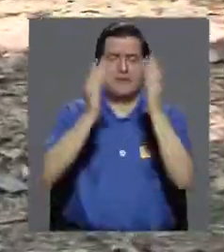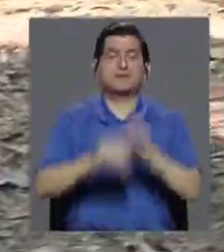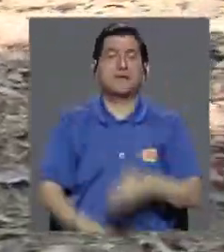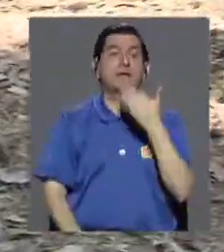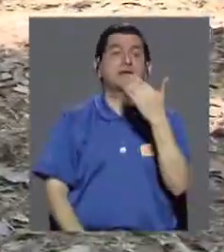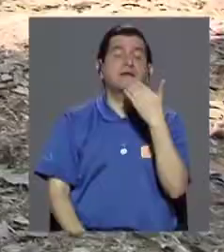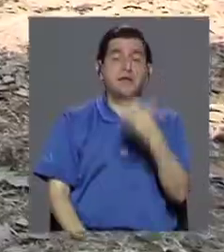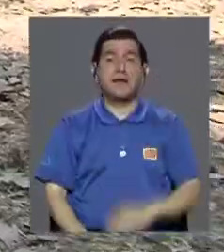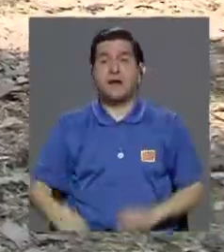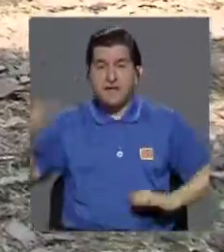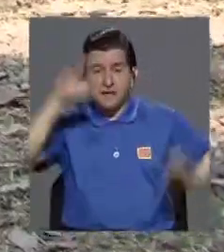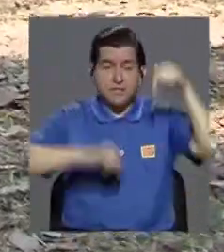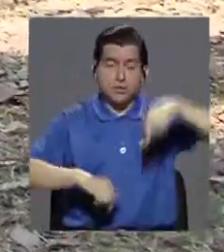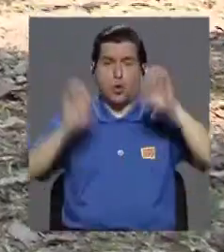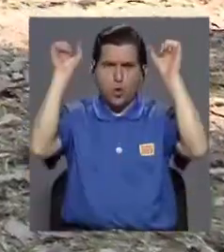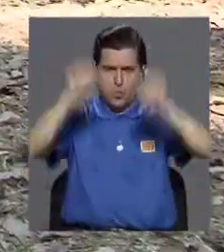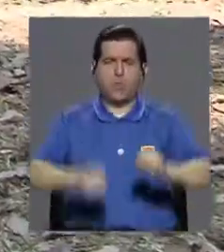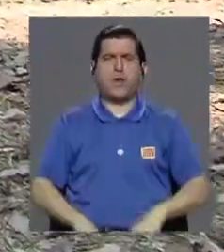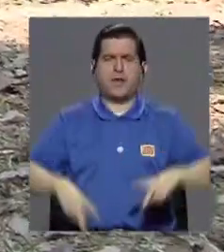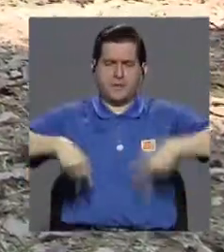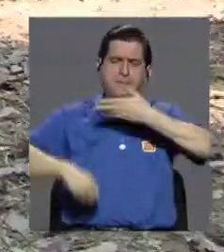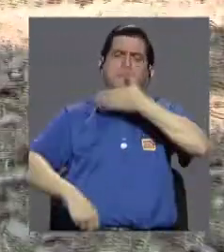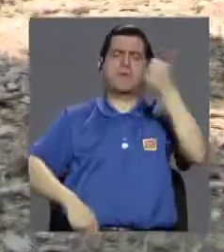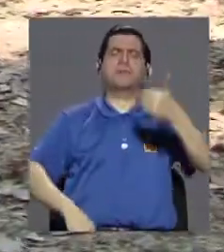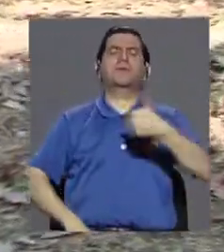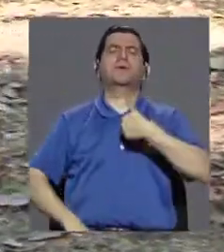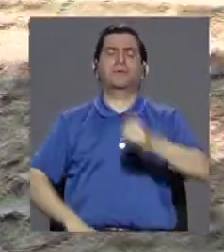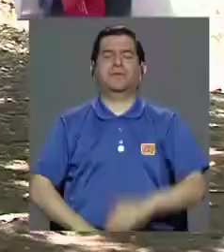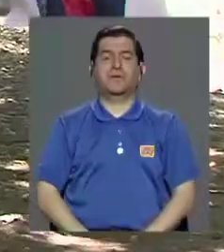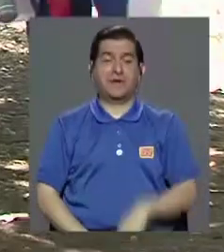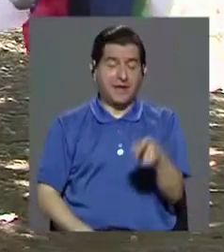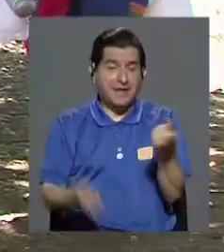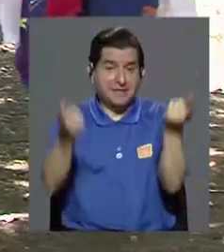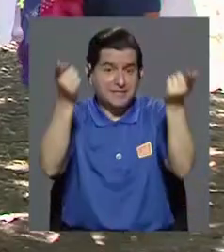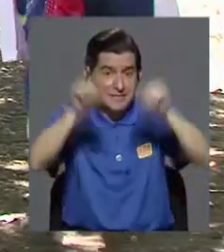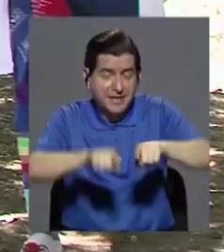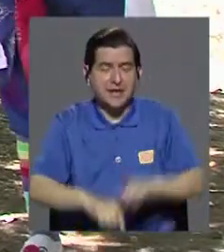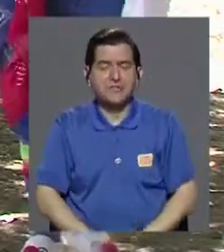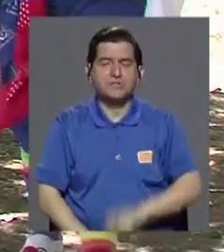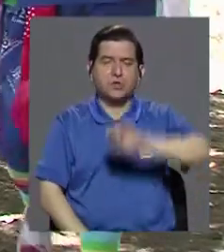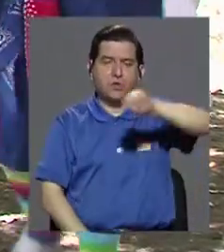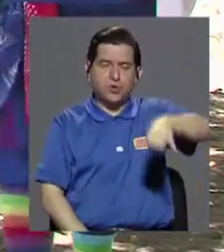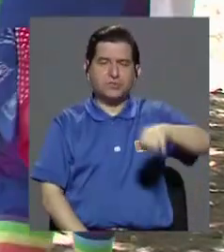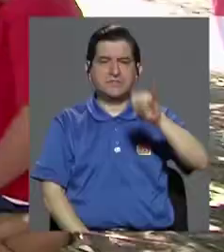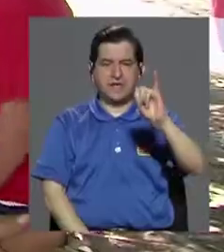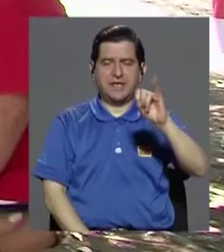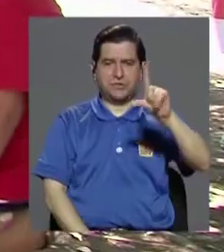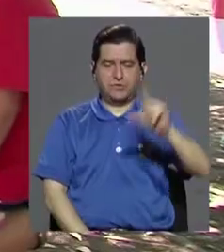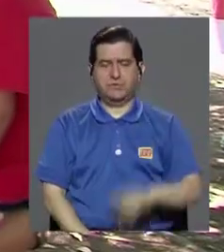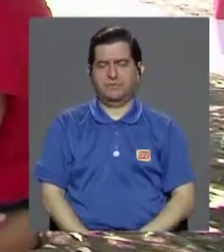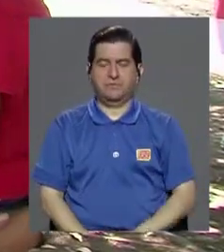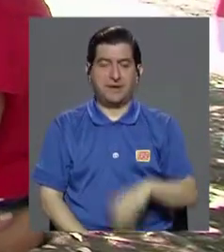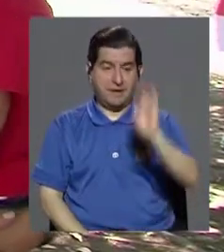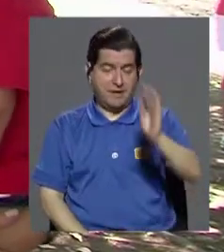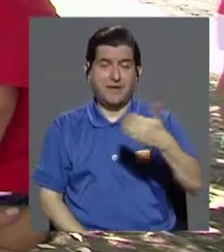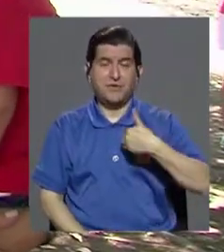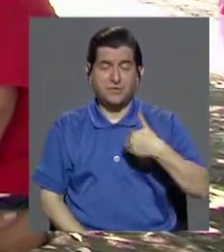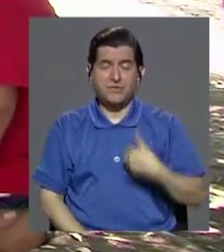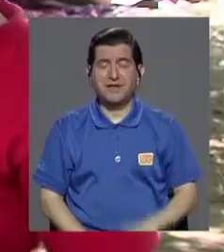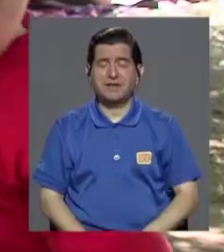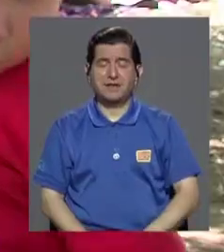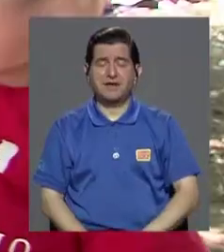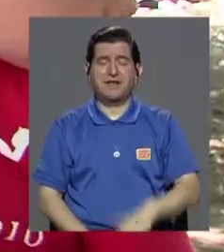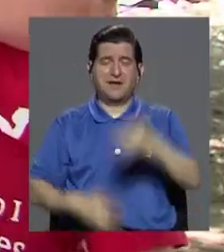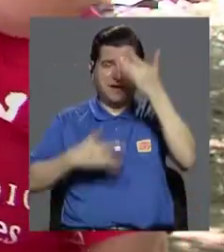una vida mejor. Este es el caso de José Ignacio Luna, un niño que presentó una cardiopatía congénita desde el embarazo. Con